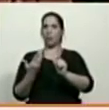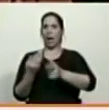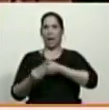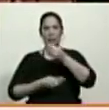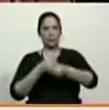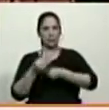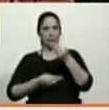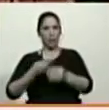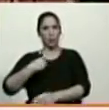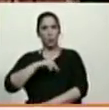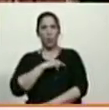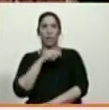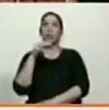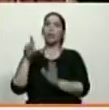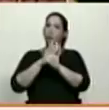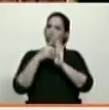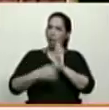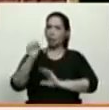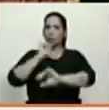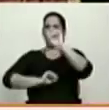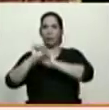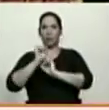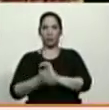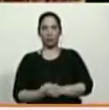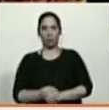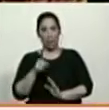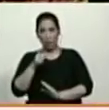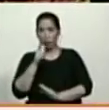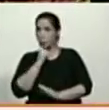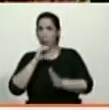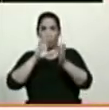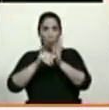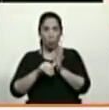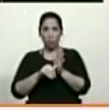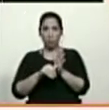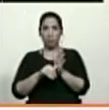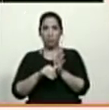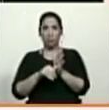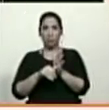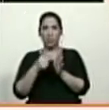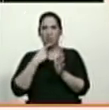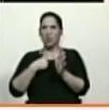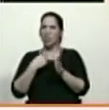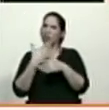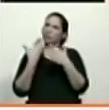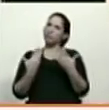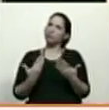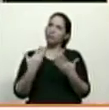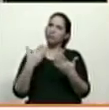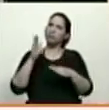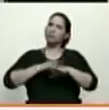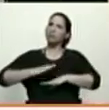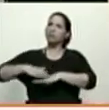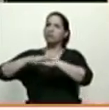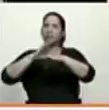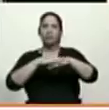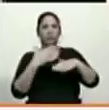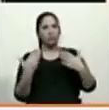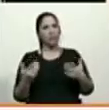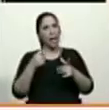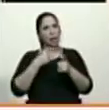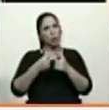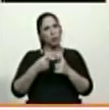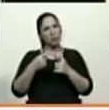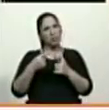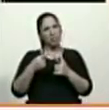nuestro derecho a la defensa. Si eso no es un robo, que nos digan de qué se trata. Y entonces vienen a decir